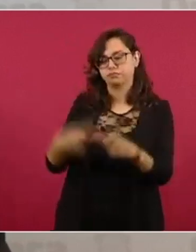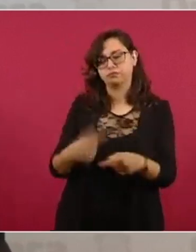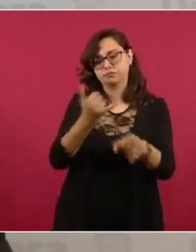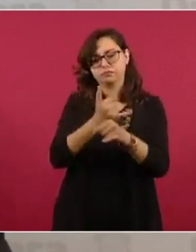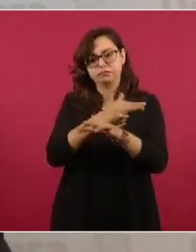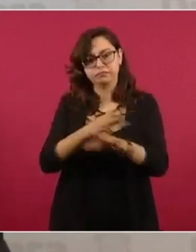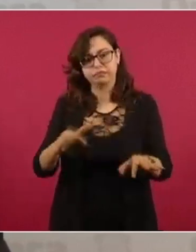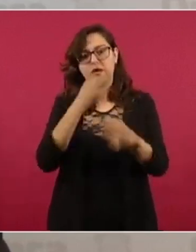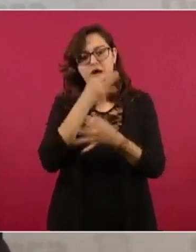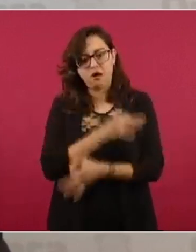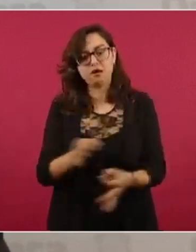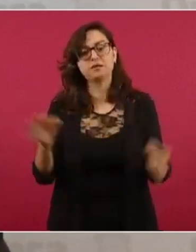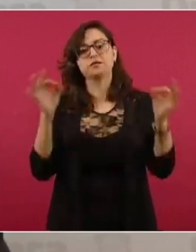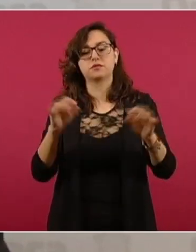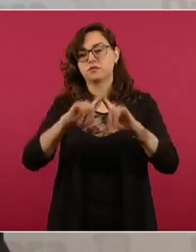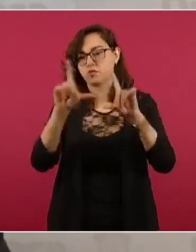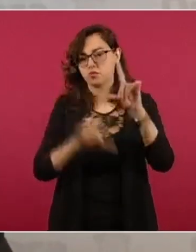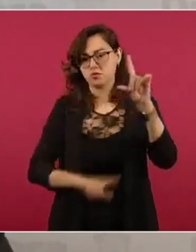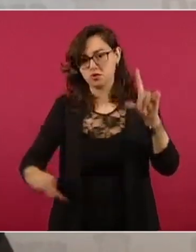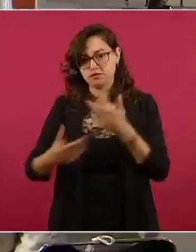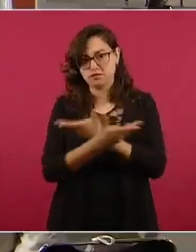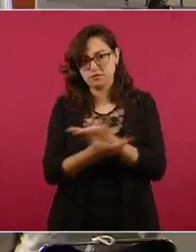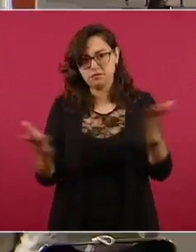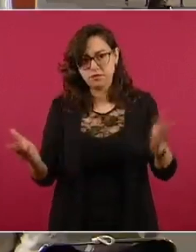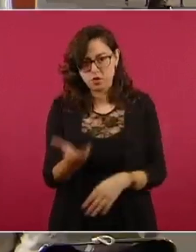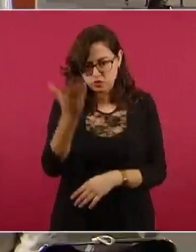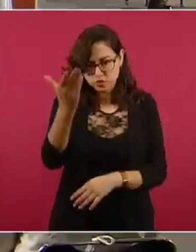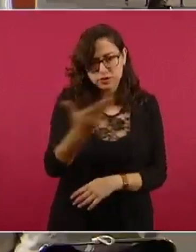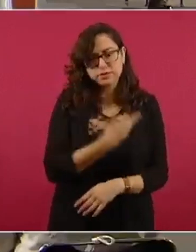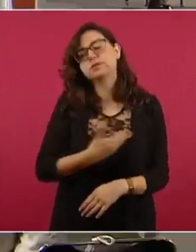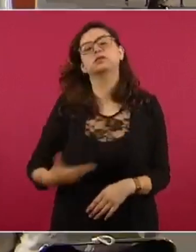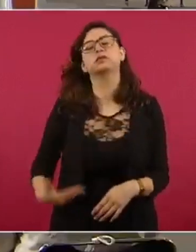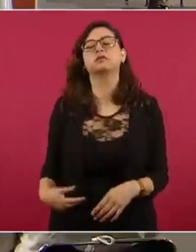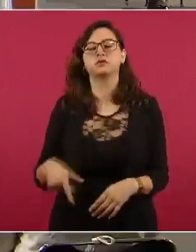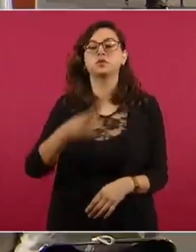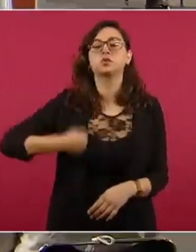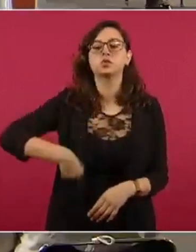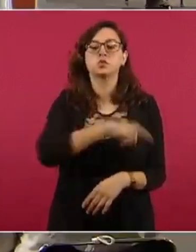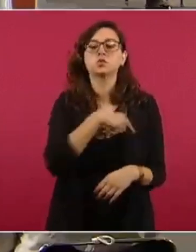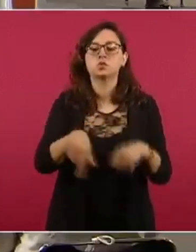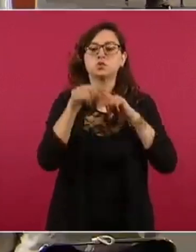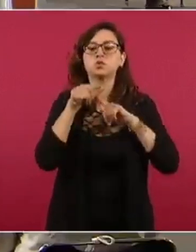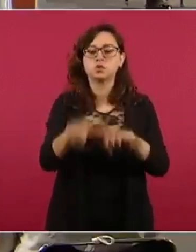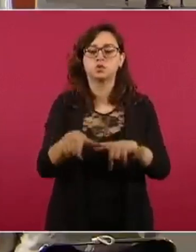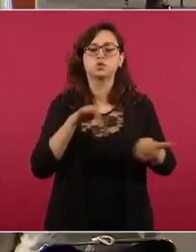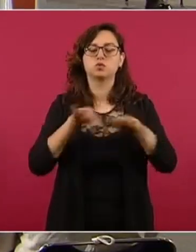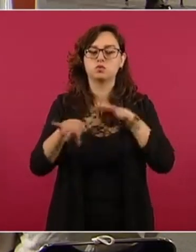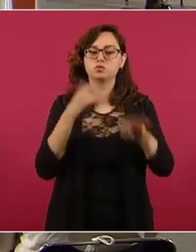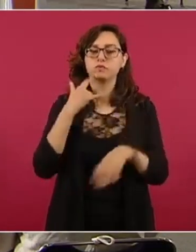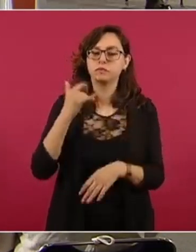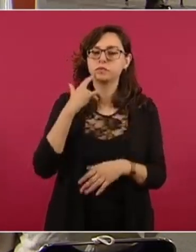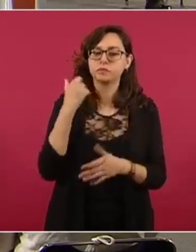día de hoy a México, a usted. Y bueno, reiterar que seguiremos trabajando sin cansar